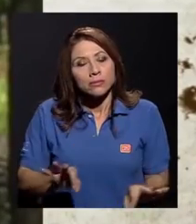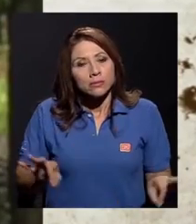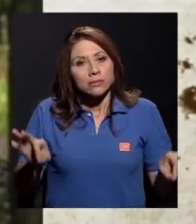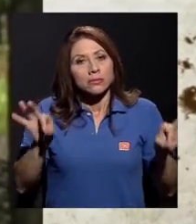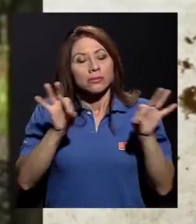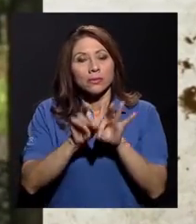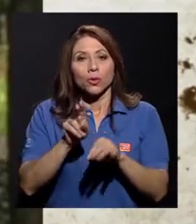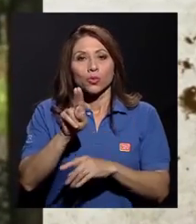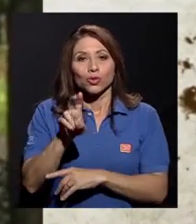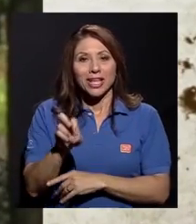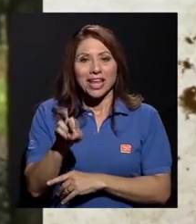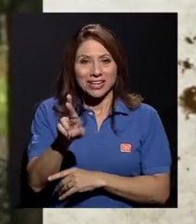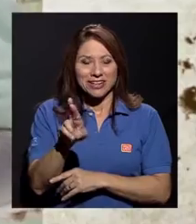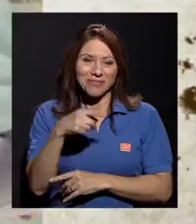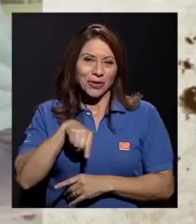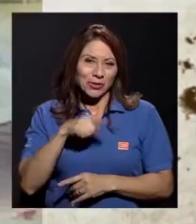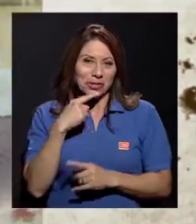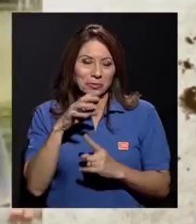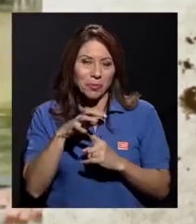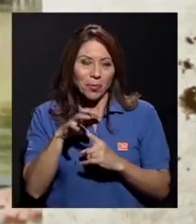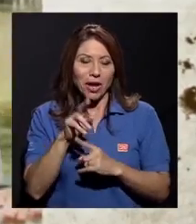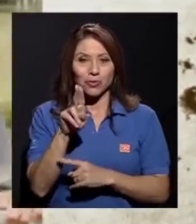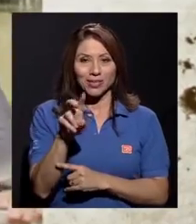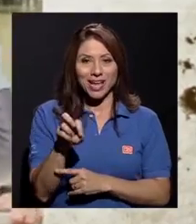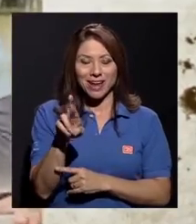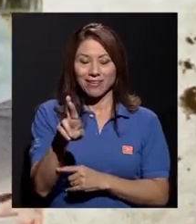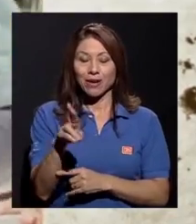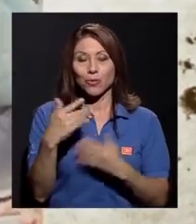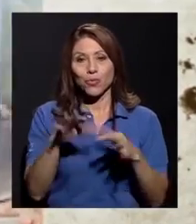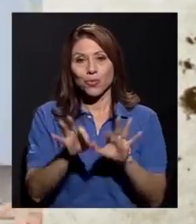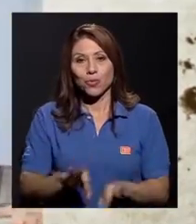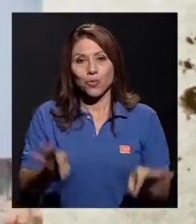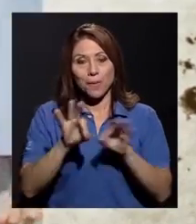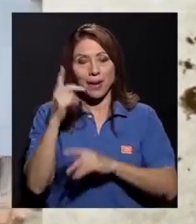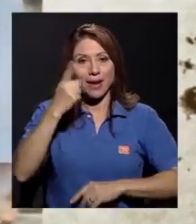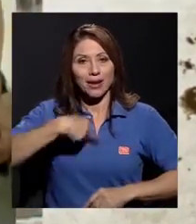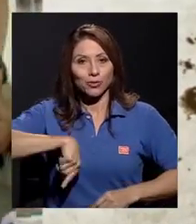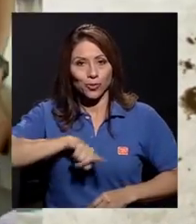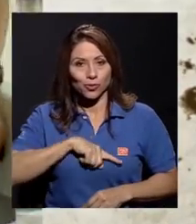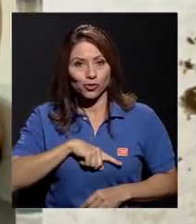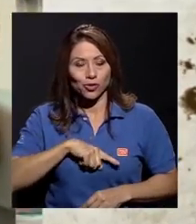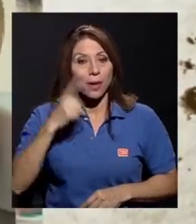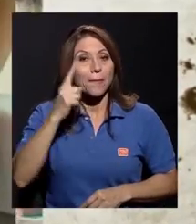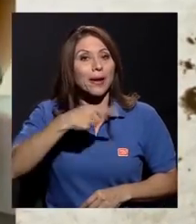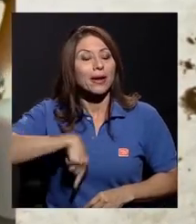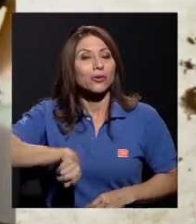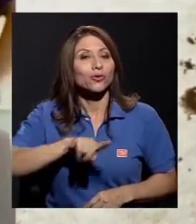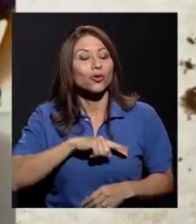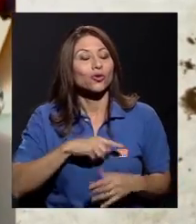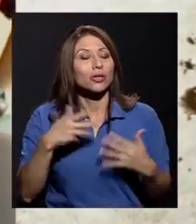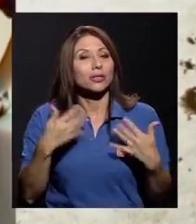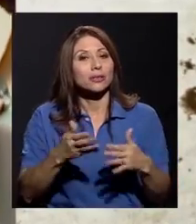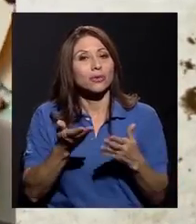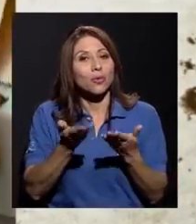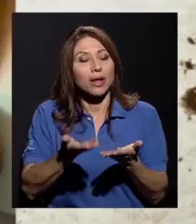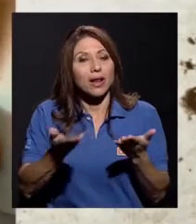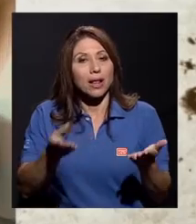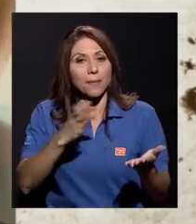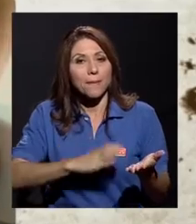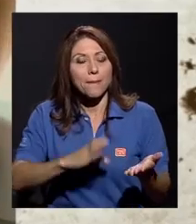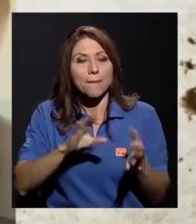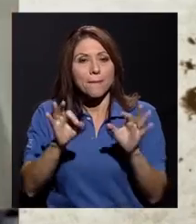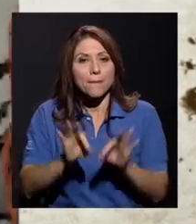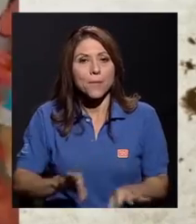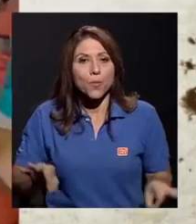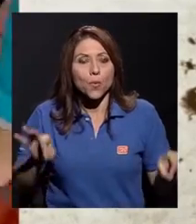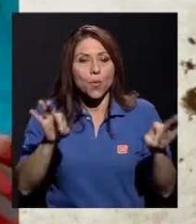la UCR, como le decimos popularmente, para nosotros es un elemento importantísimo.